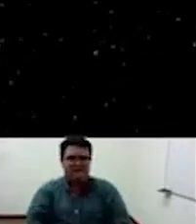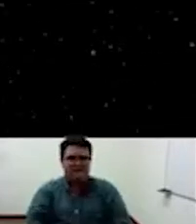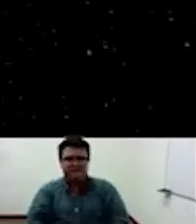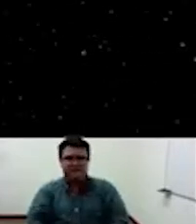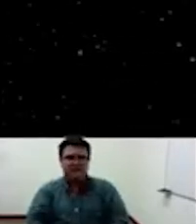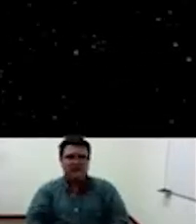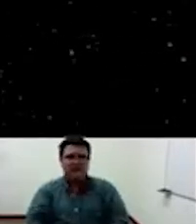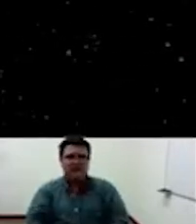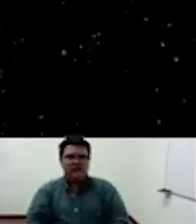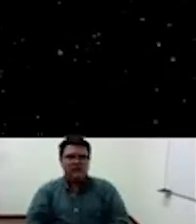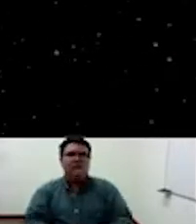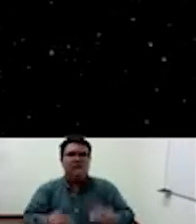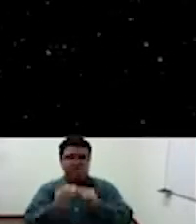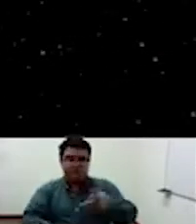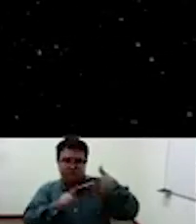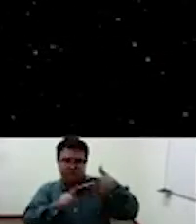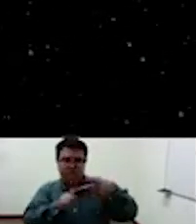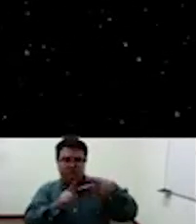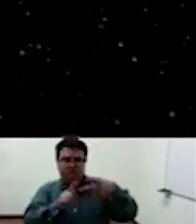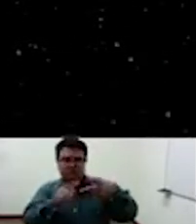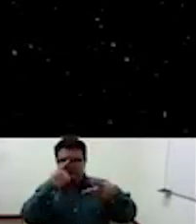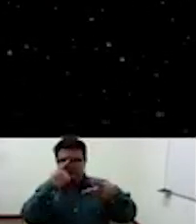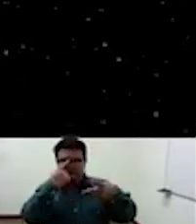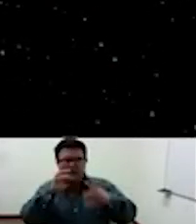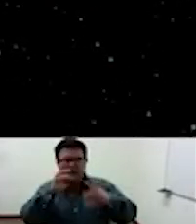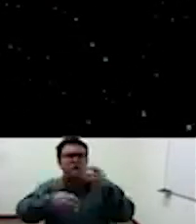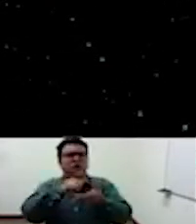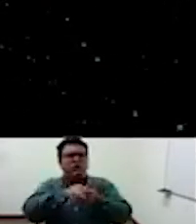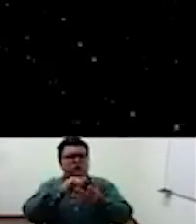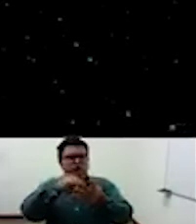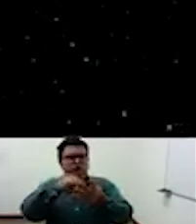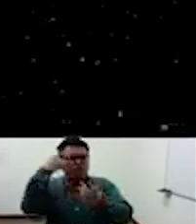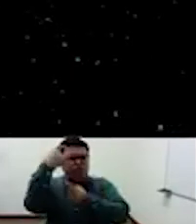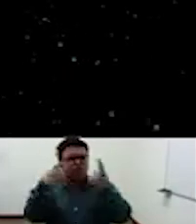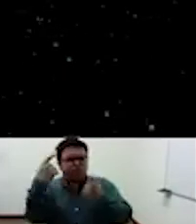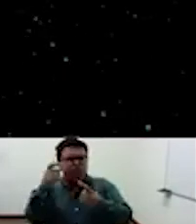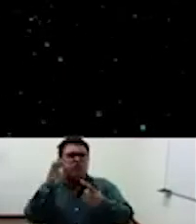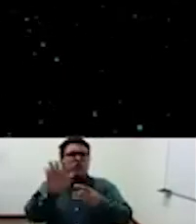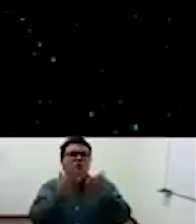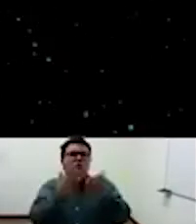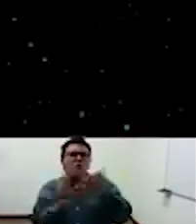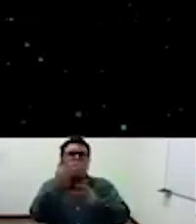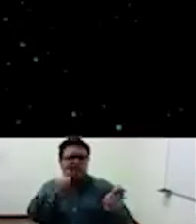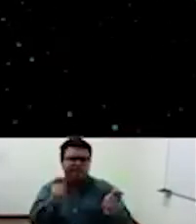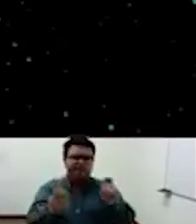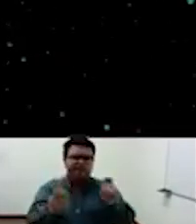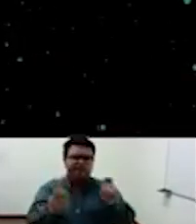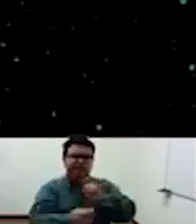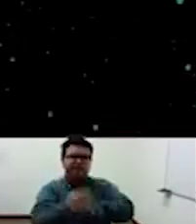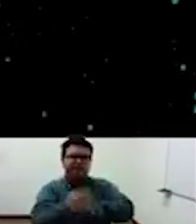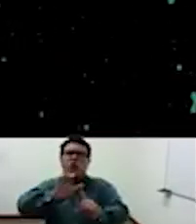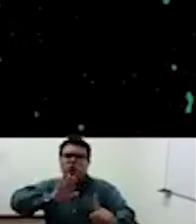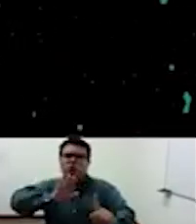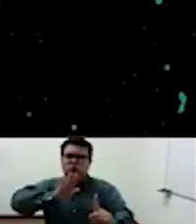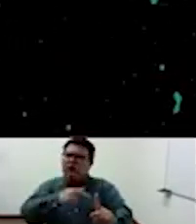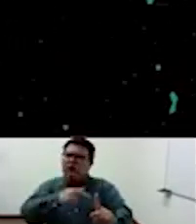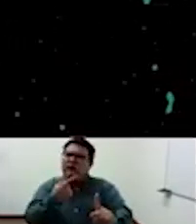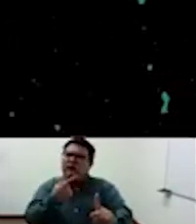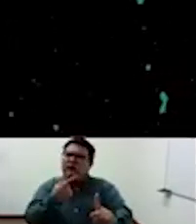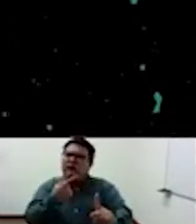y él más adelante también nombra el tema de una futura cultura transmoderna él dice que